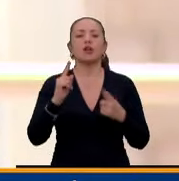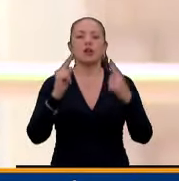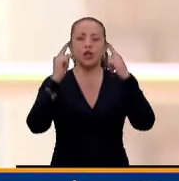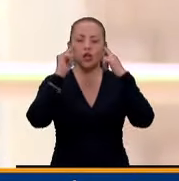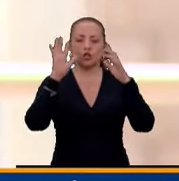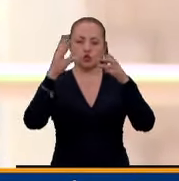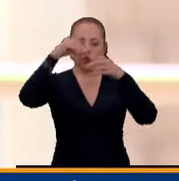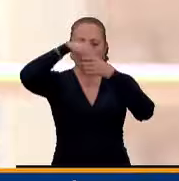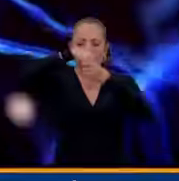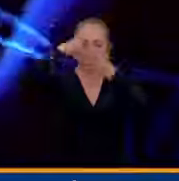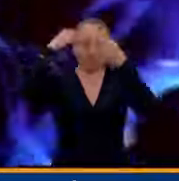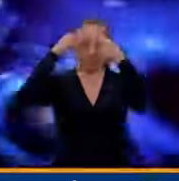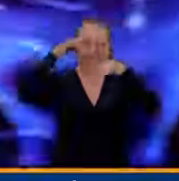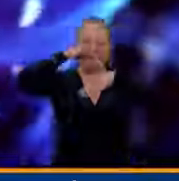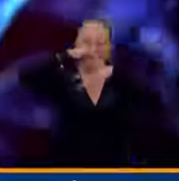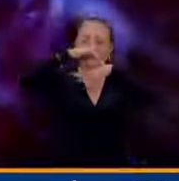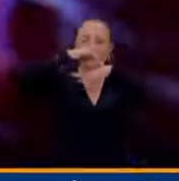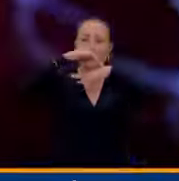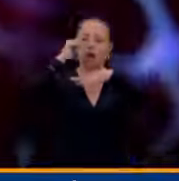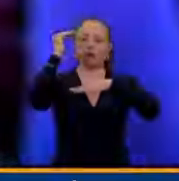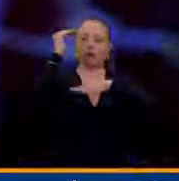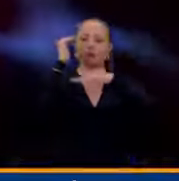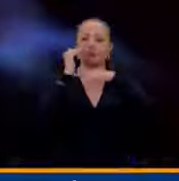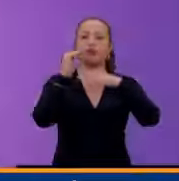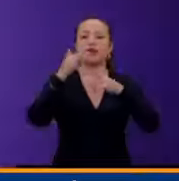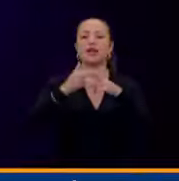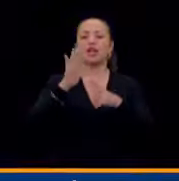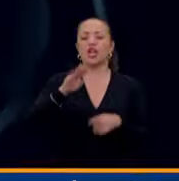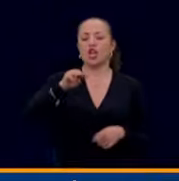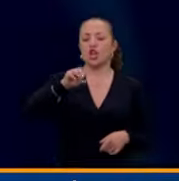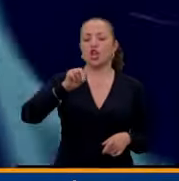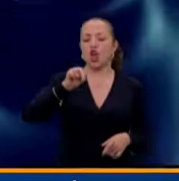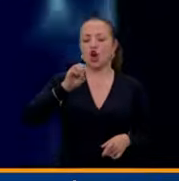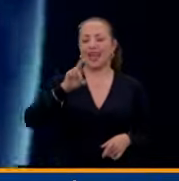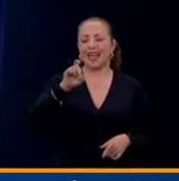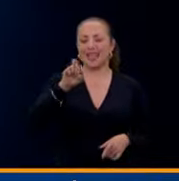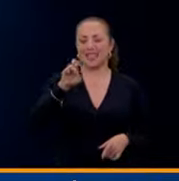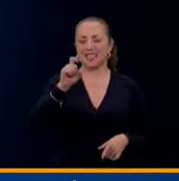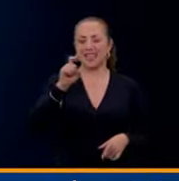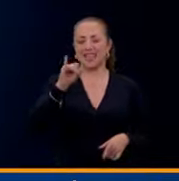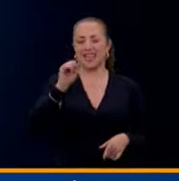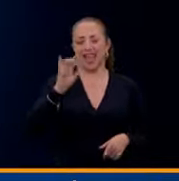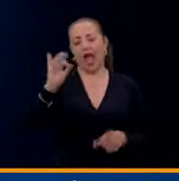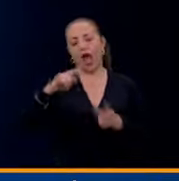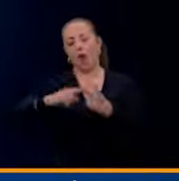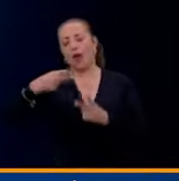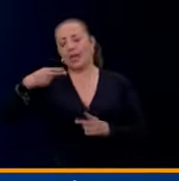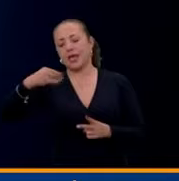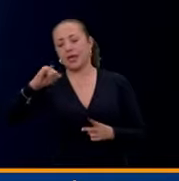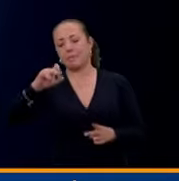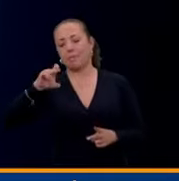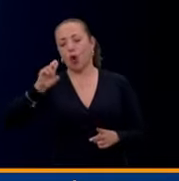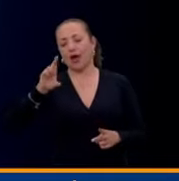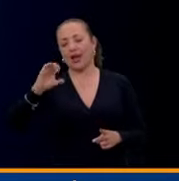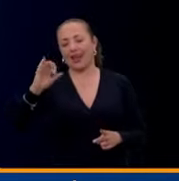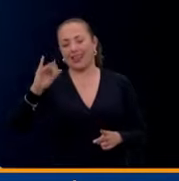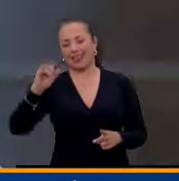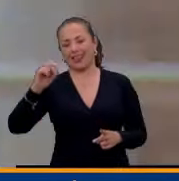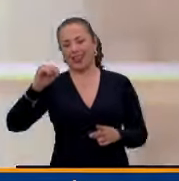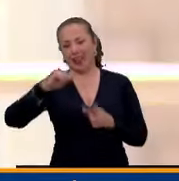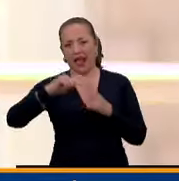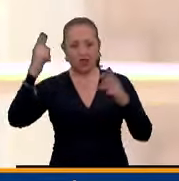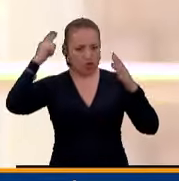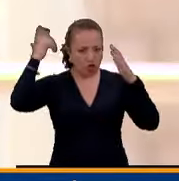grupo de neuronas en el cerebro, que se llaman las orexinas o hipocretinas, que están en el hipotálamo lateral. No se sabe muy bien